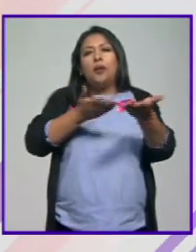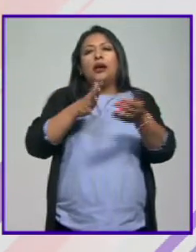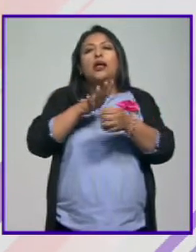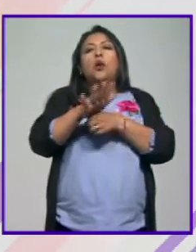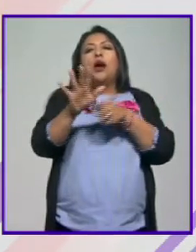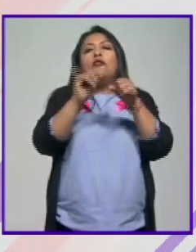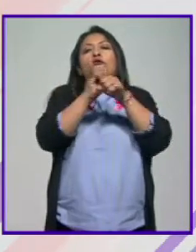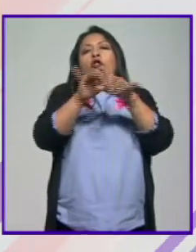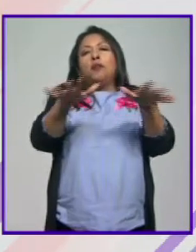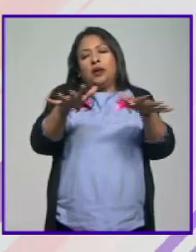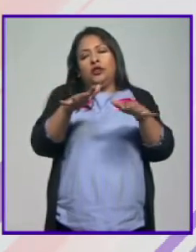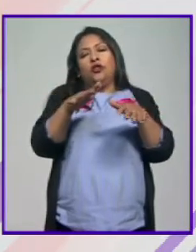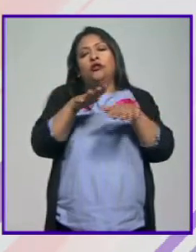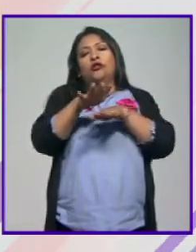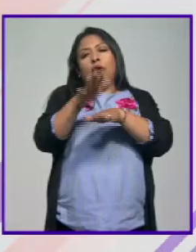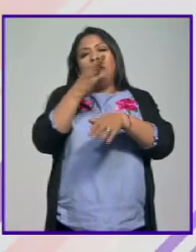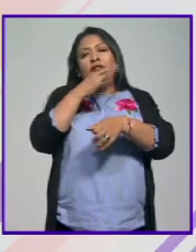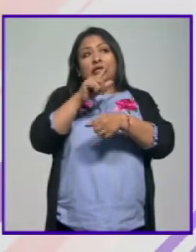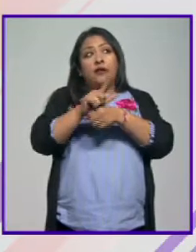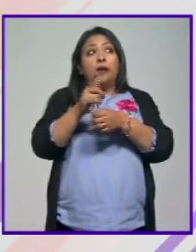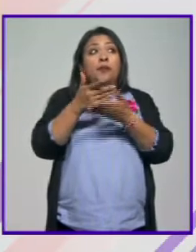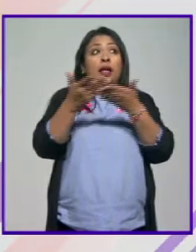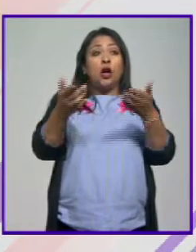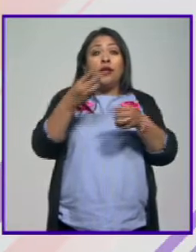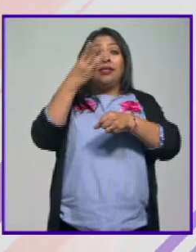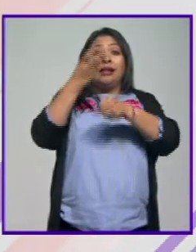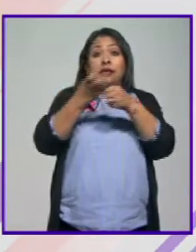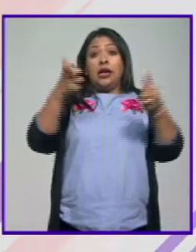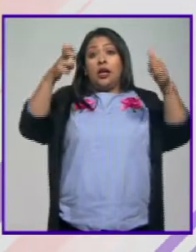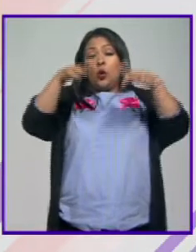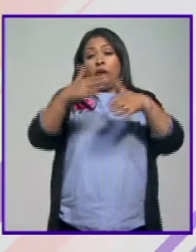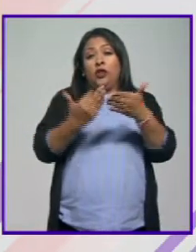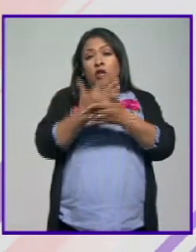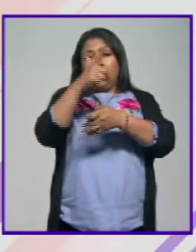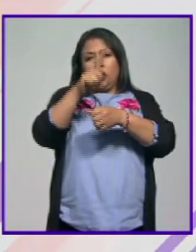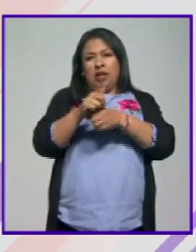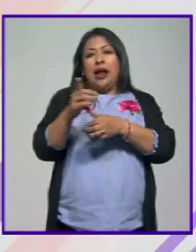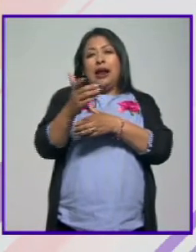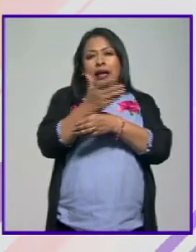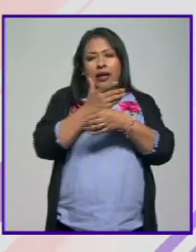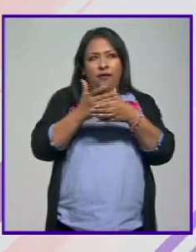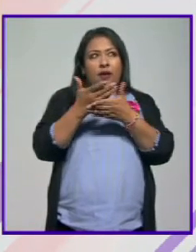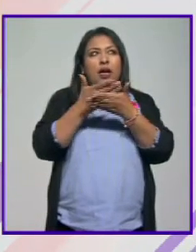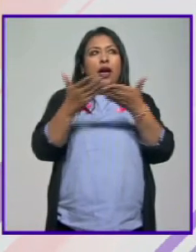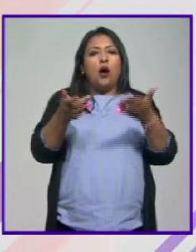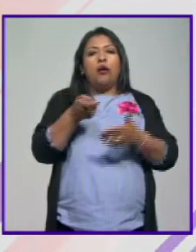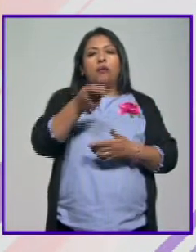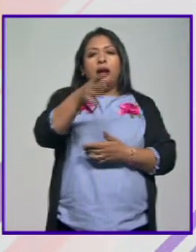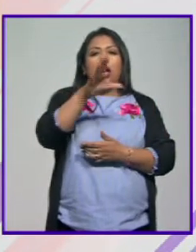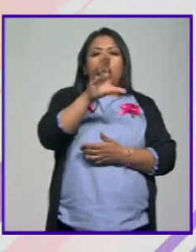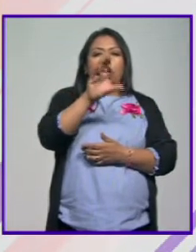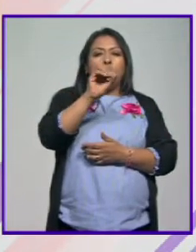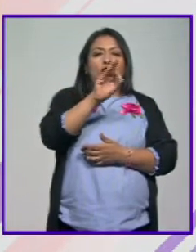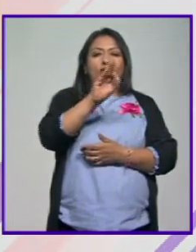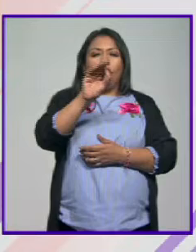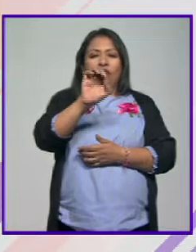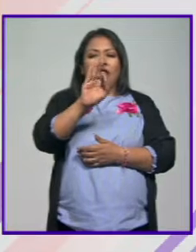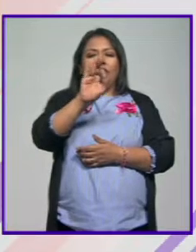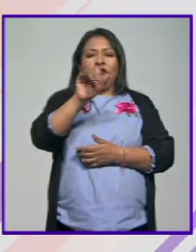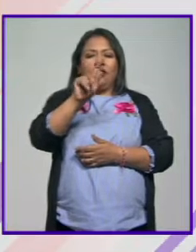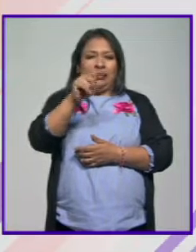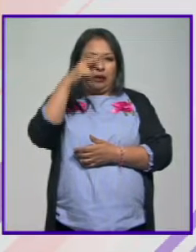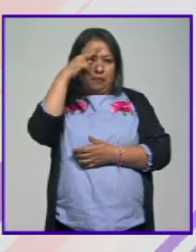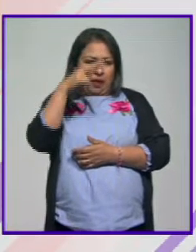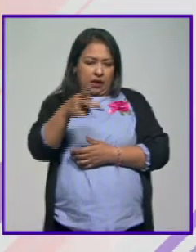son los detalles de este festival este es el tercer encuentro nacional del café que denominaremos ahora Coffee Fest México en el Zócalo